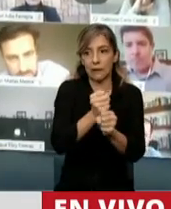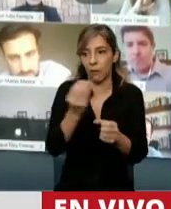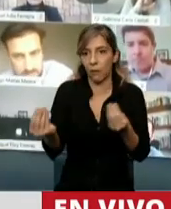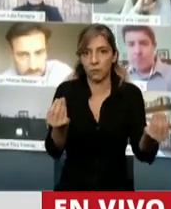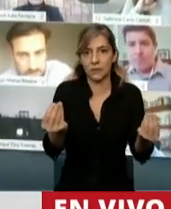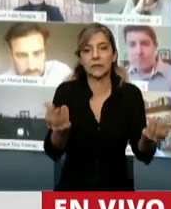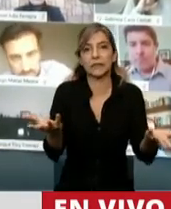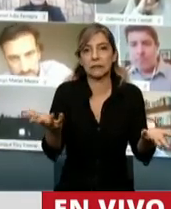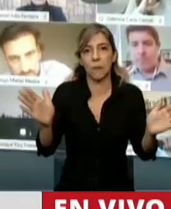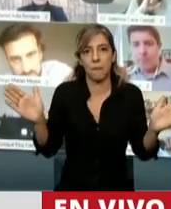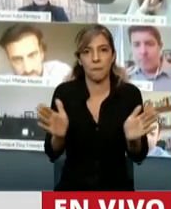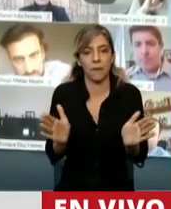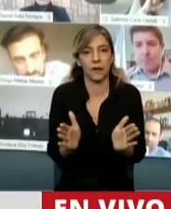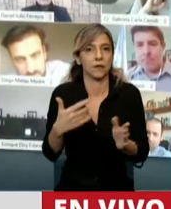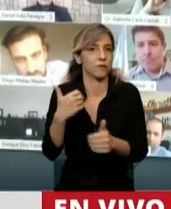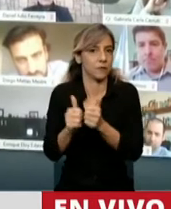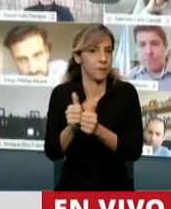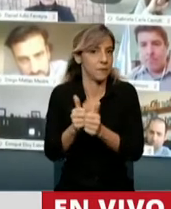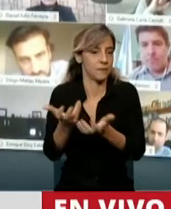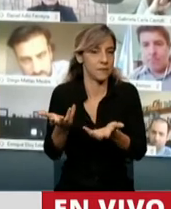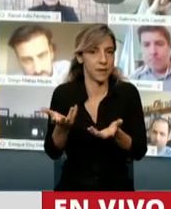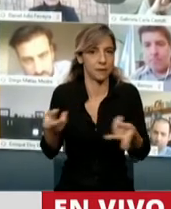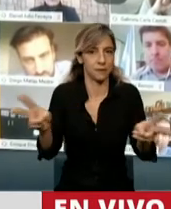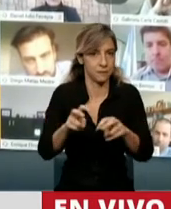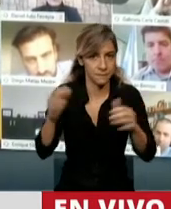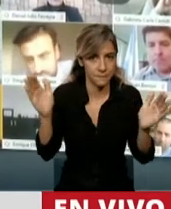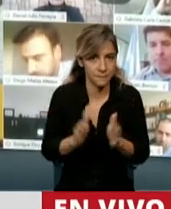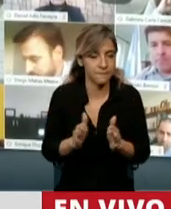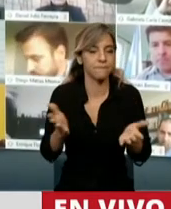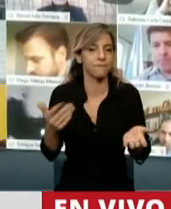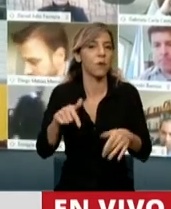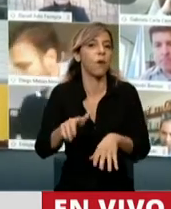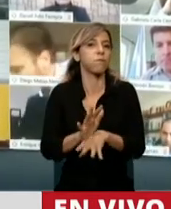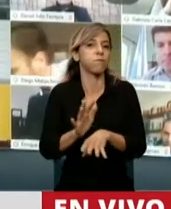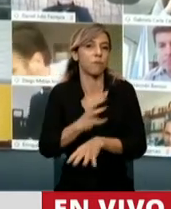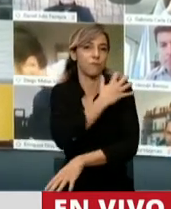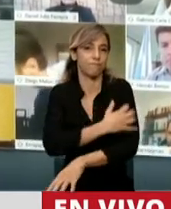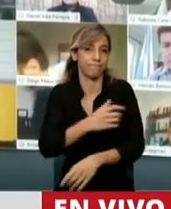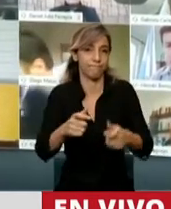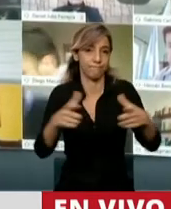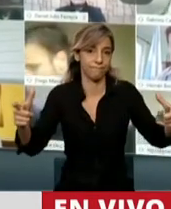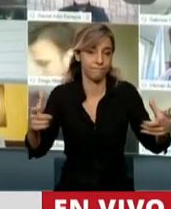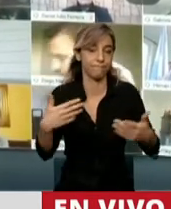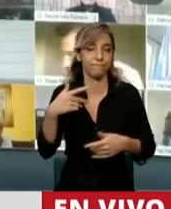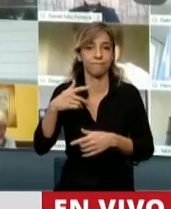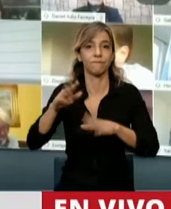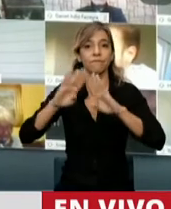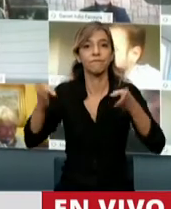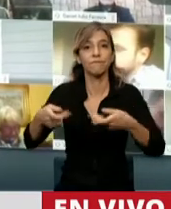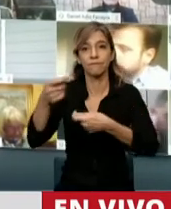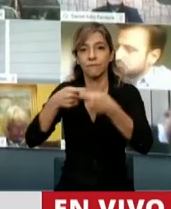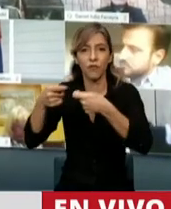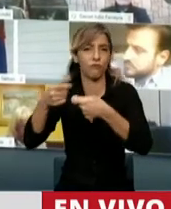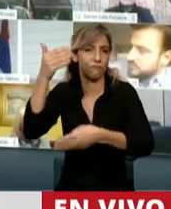la pobreza. Eso llevó a desfinanciamiento, más cierres de comercio, bajadas de